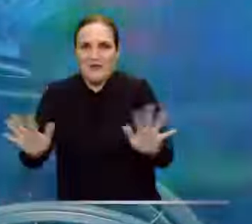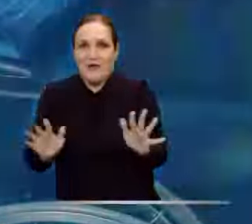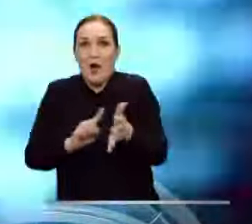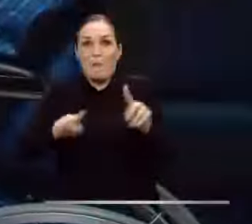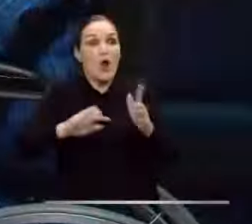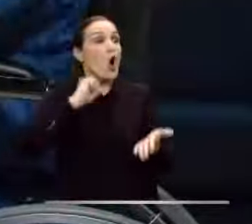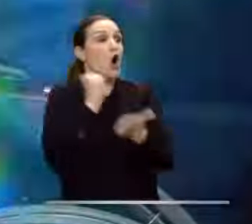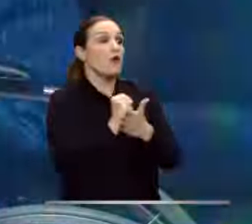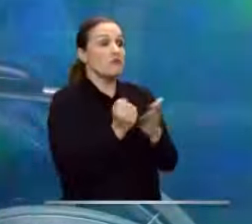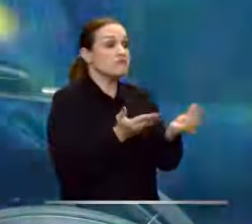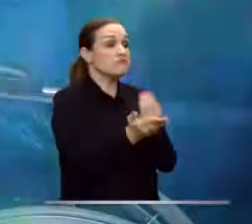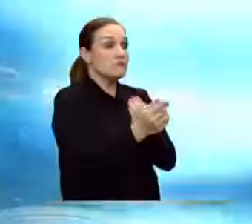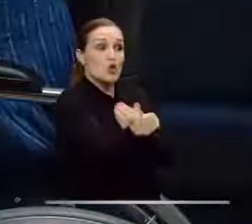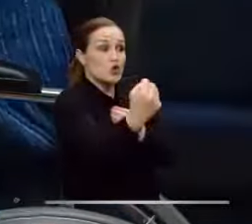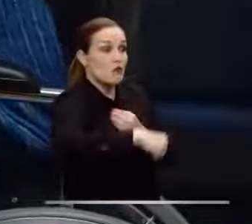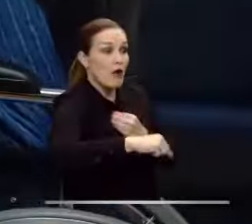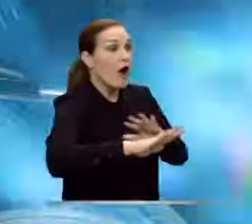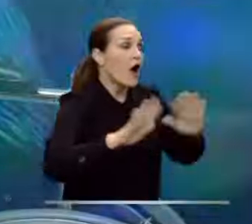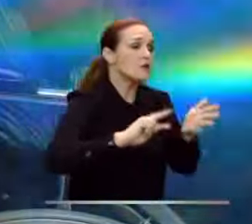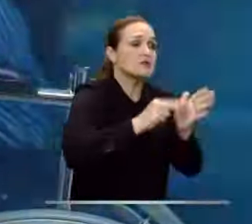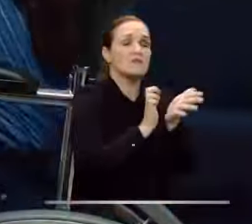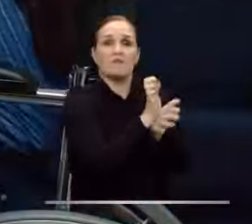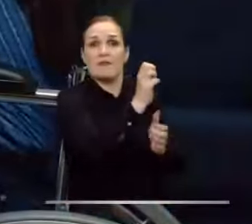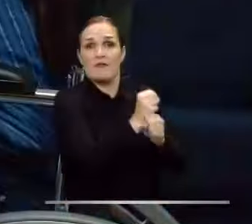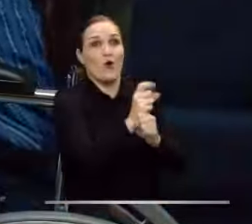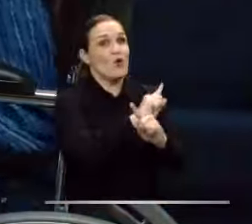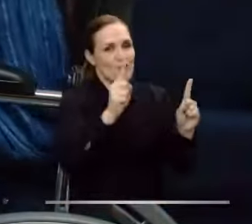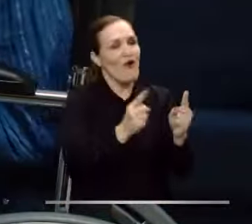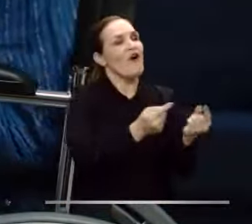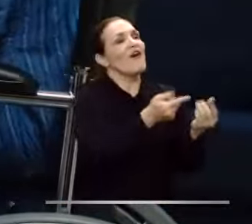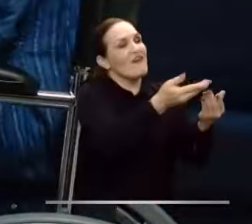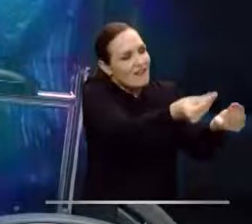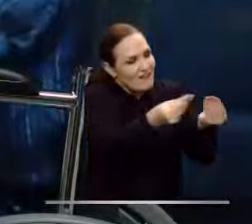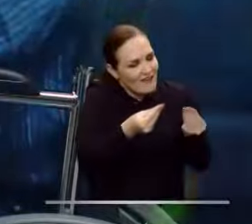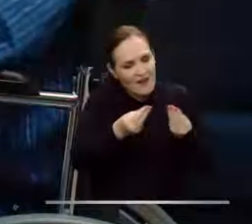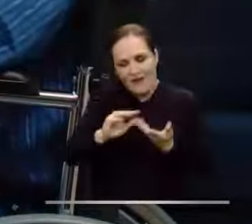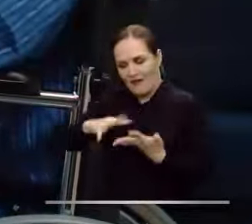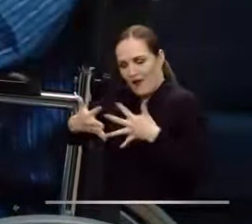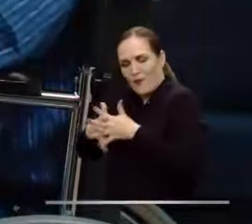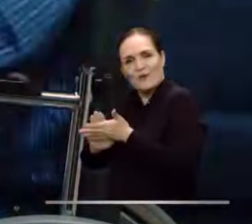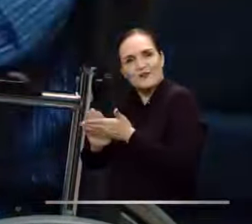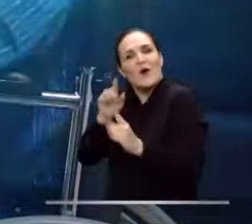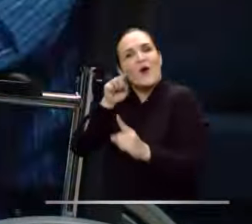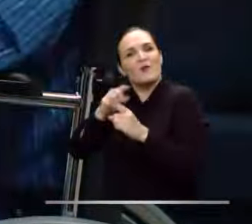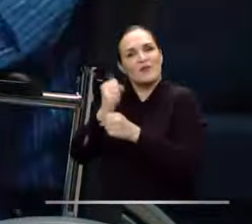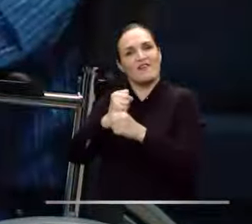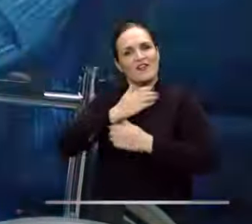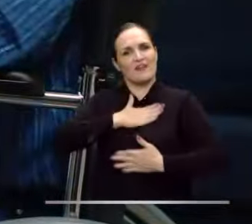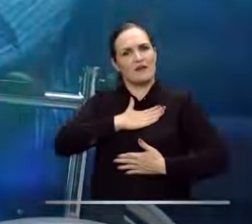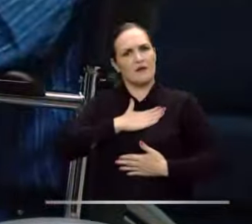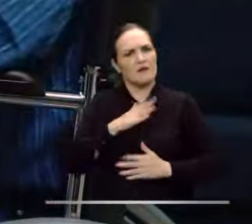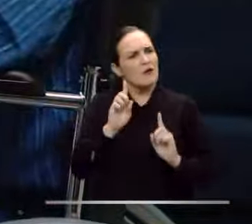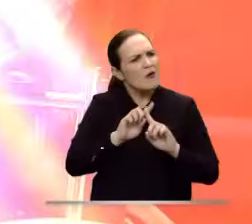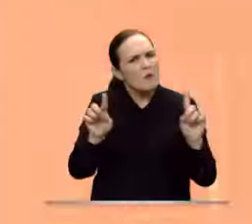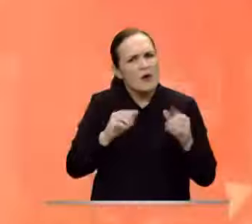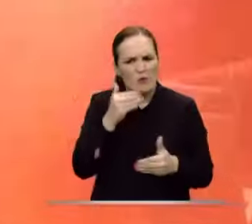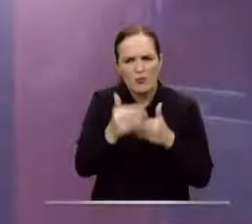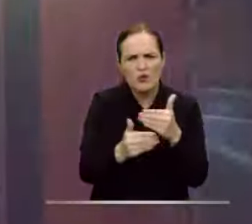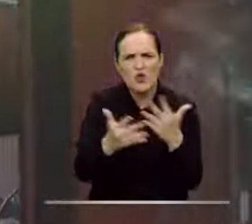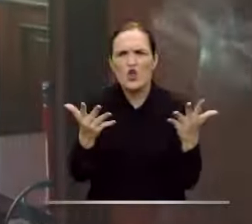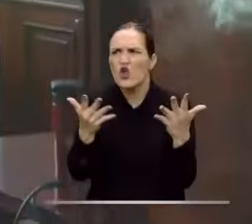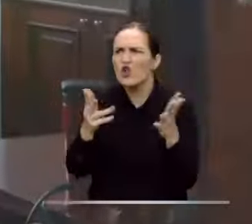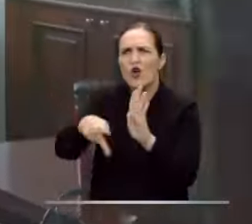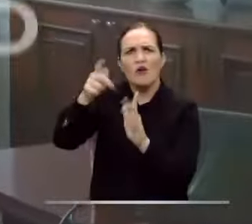entidades puedan implementar los ajustes razonables que necesitan las personas con discapacidad y puedan así trabajar con tranquilidad.